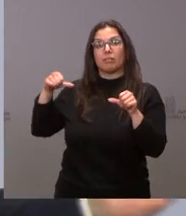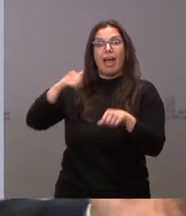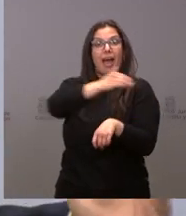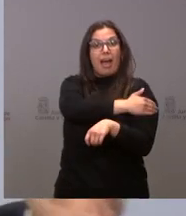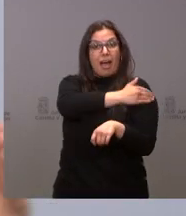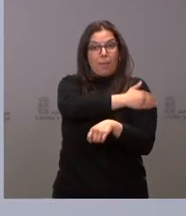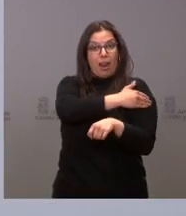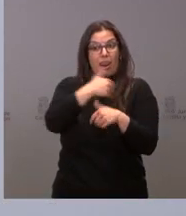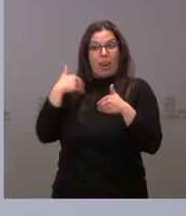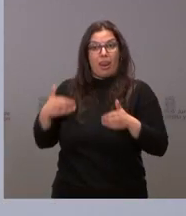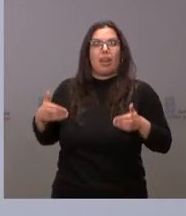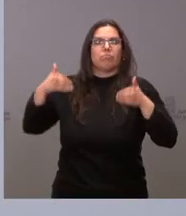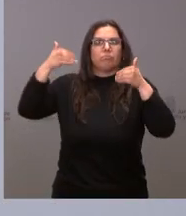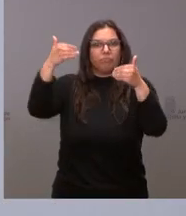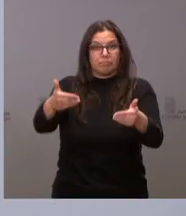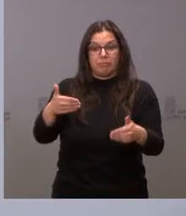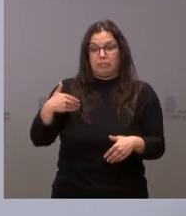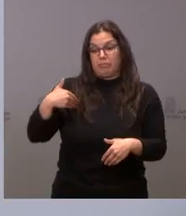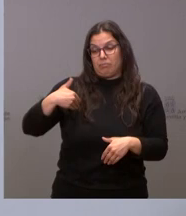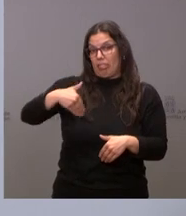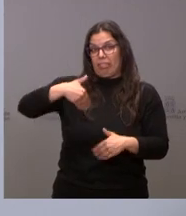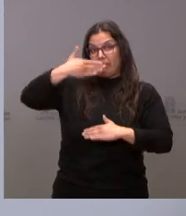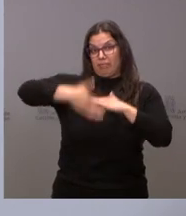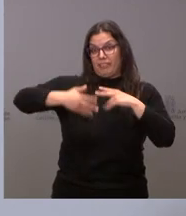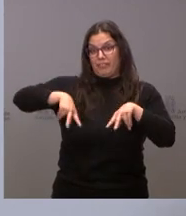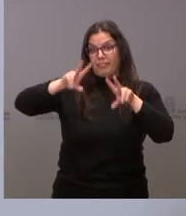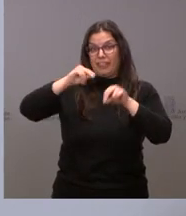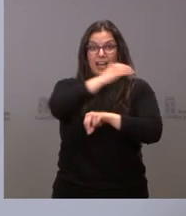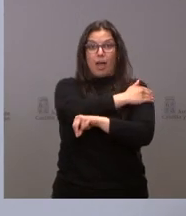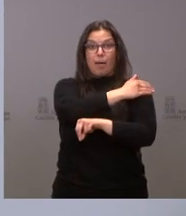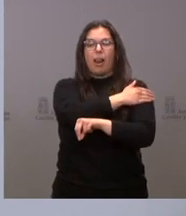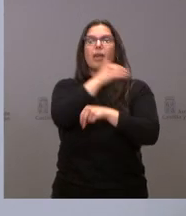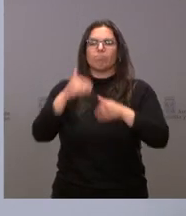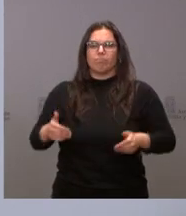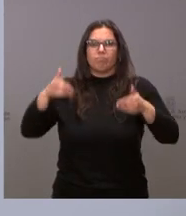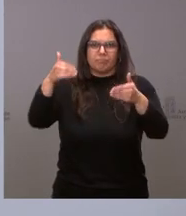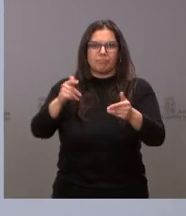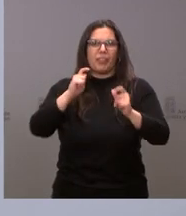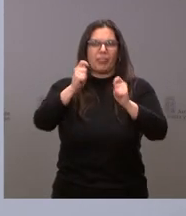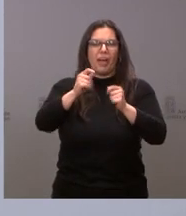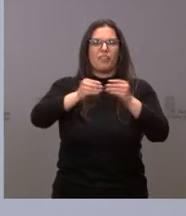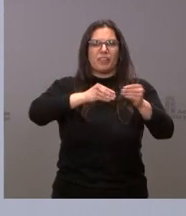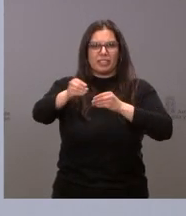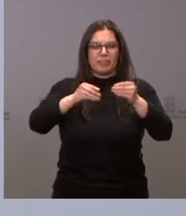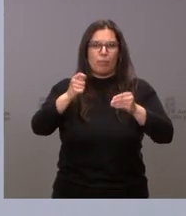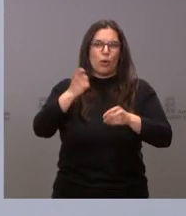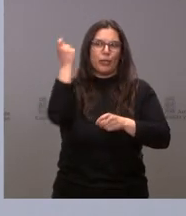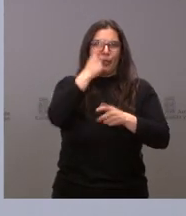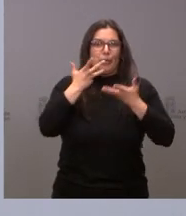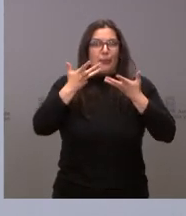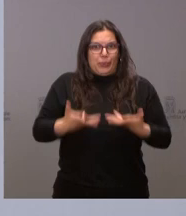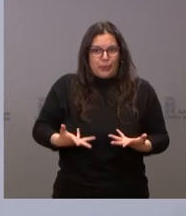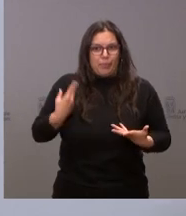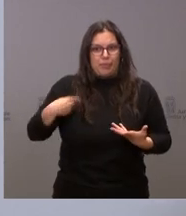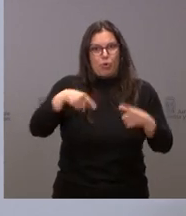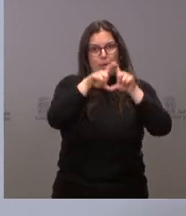que vencen ahora para que tengan flexibilidad y para que tengan oxígeno las